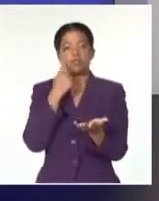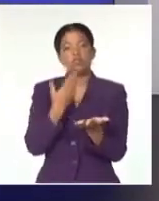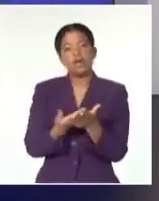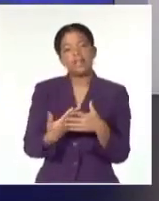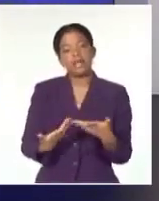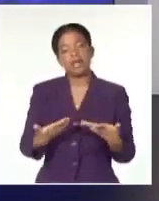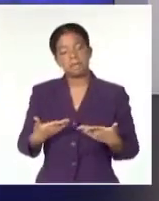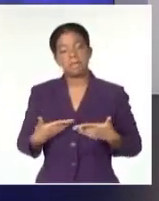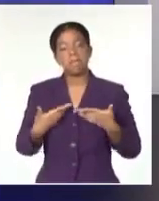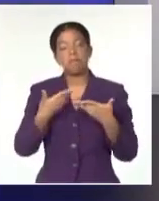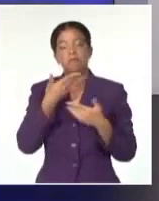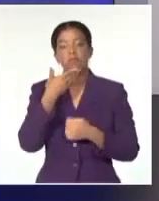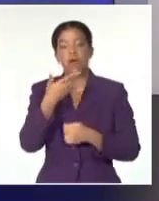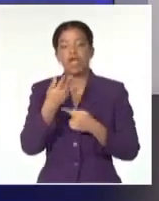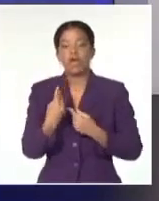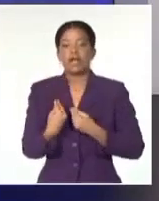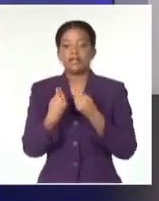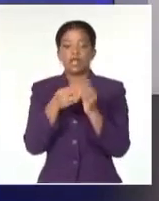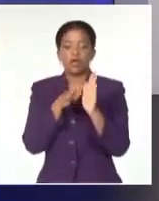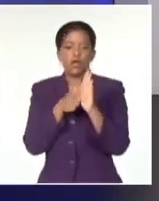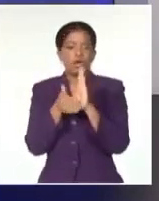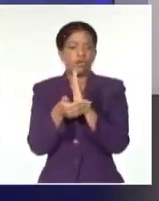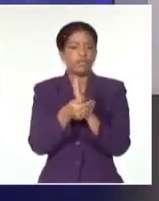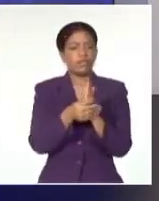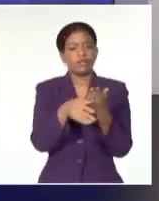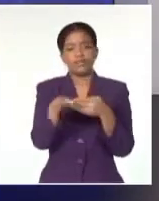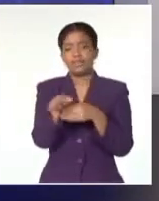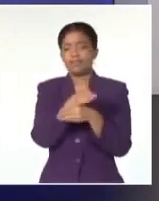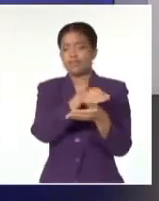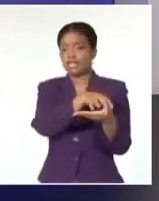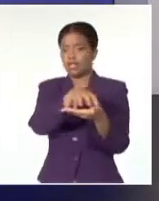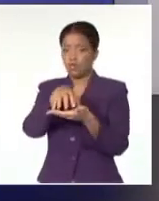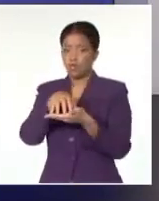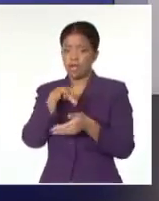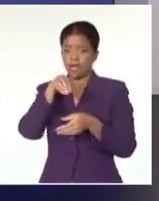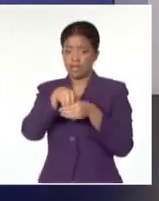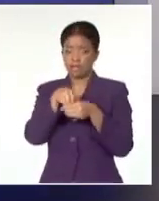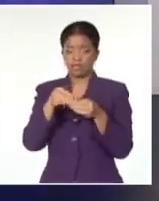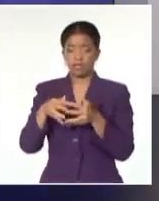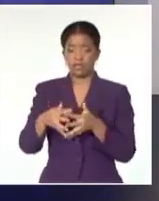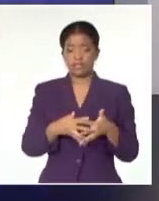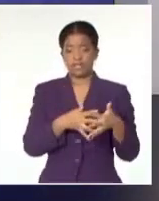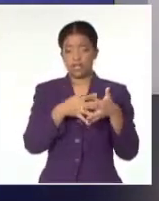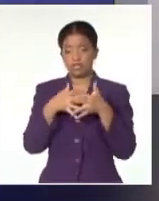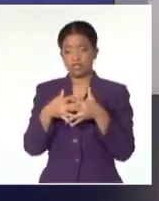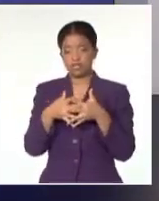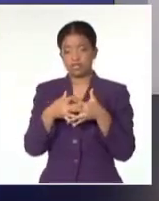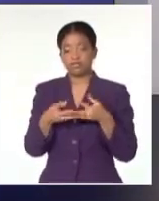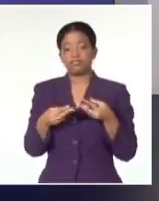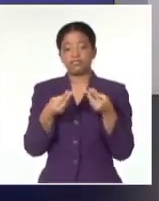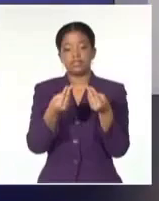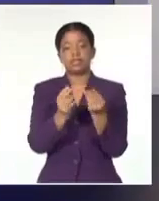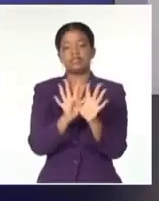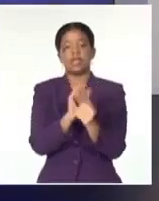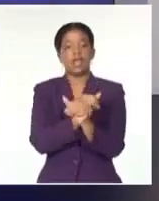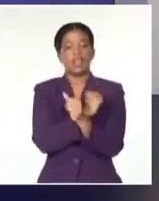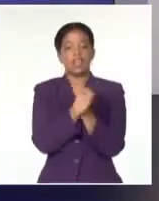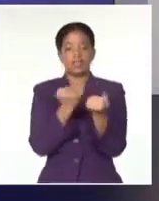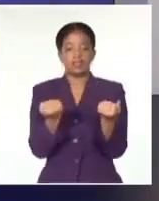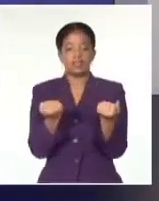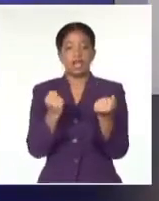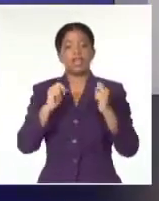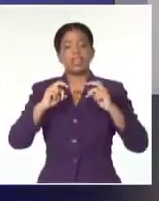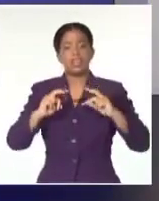Magriñá entregó lo que tenía oculto en diferentes ubicaciones de Miami para que, bueno, con el propósito de realizar nuevamente